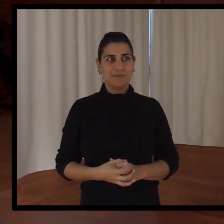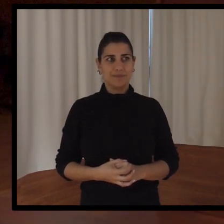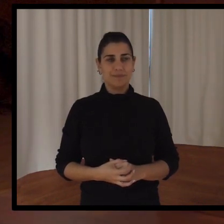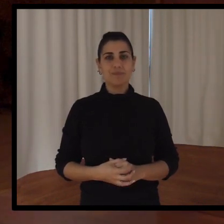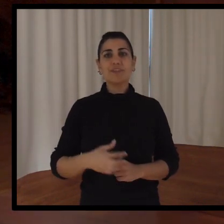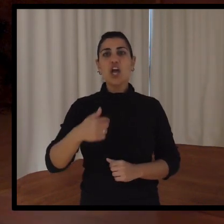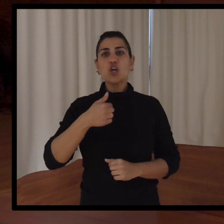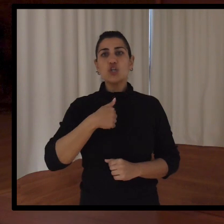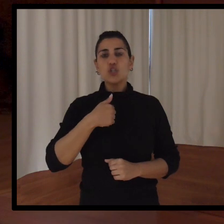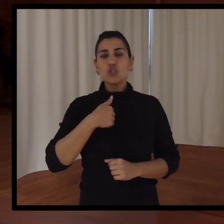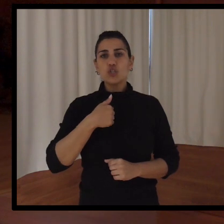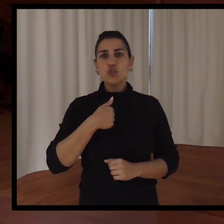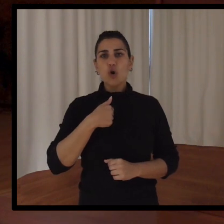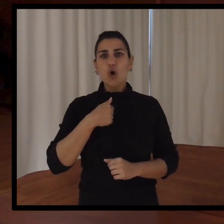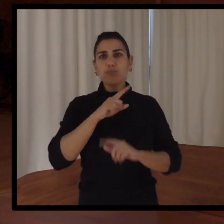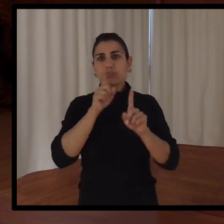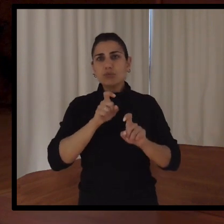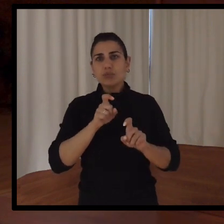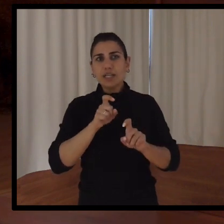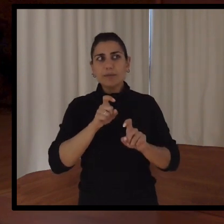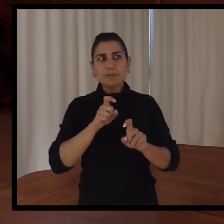Yo quería preguntarle...